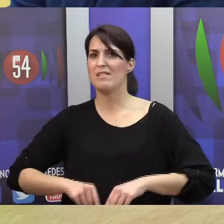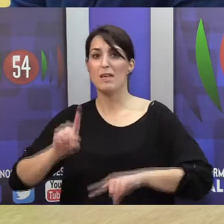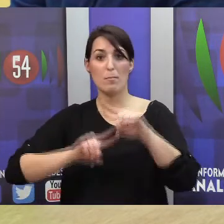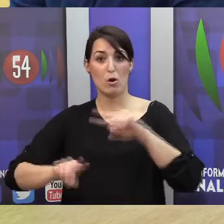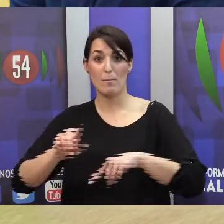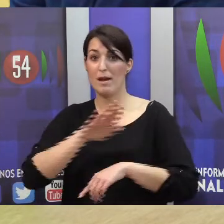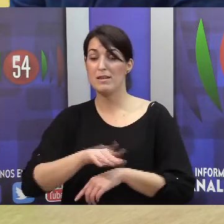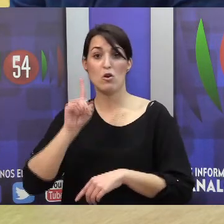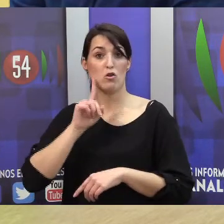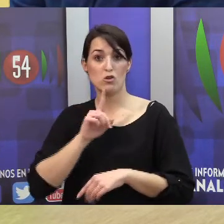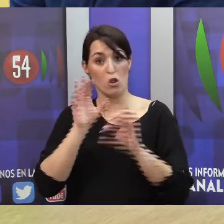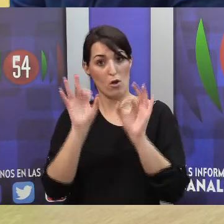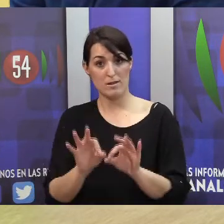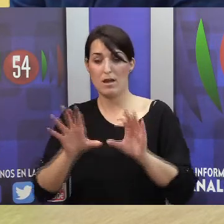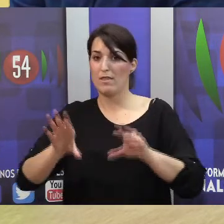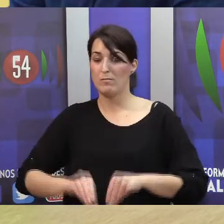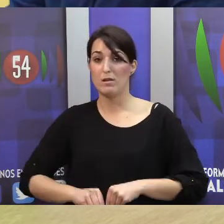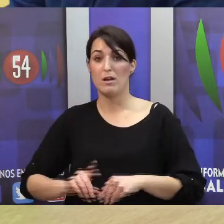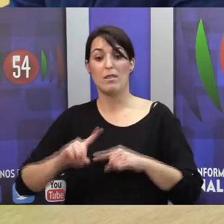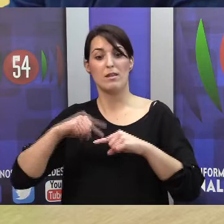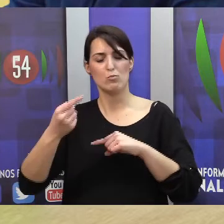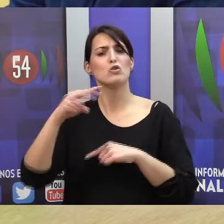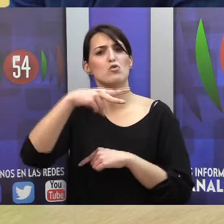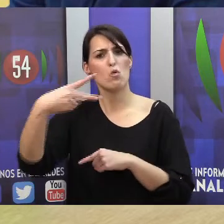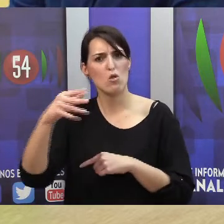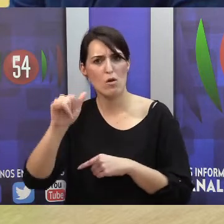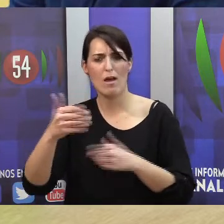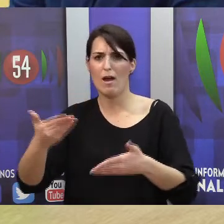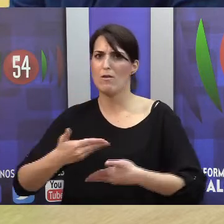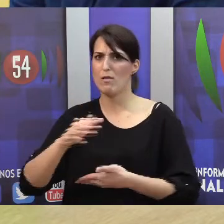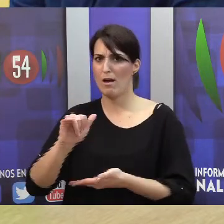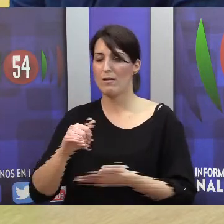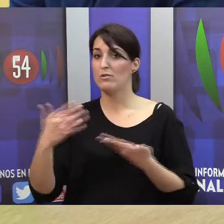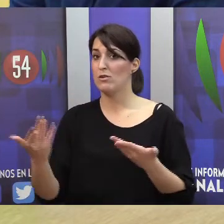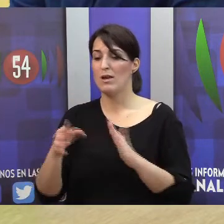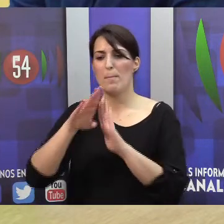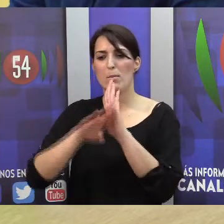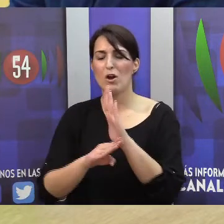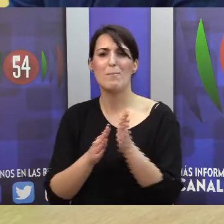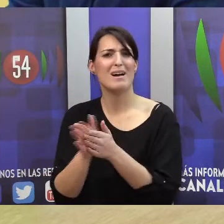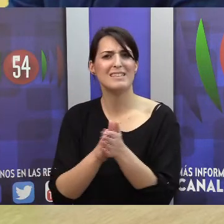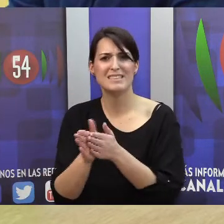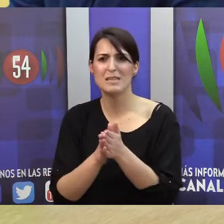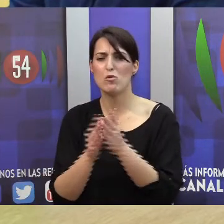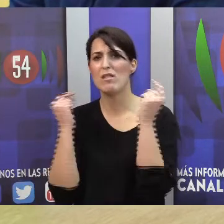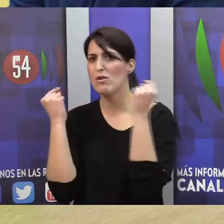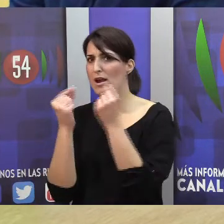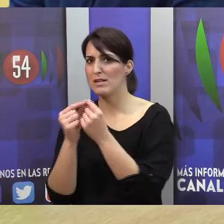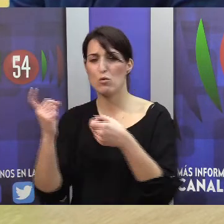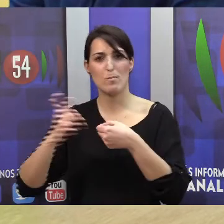y hay soluciones, hay ayudas, entonces la participación en todos los programas de estimulación que seguimos en el centro,